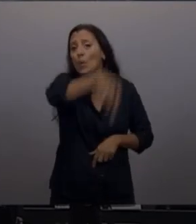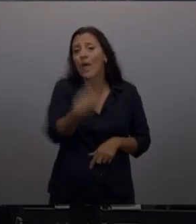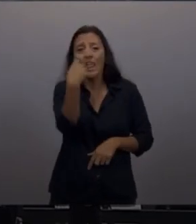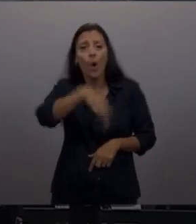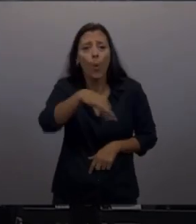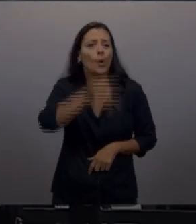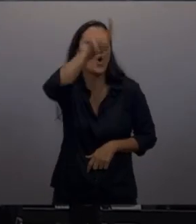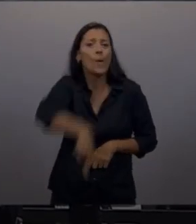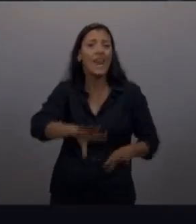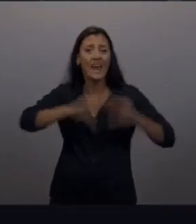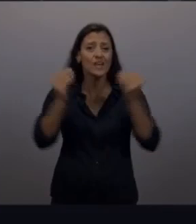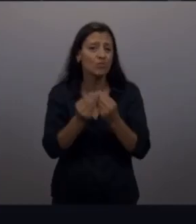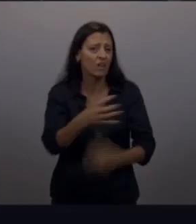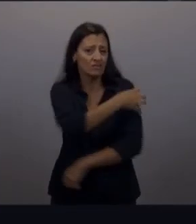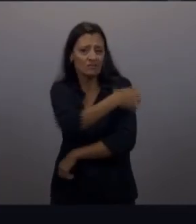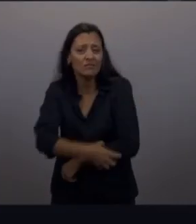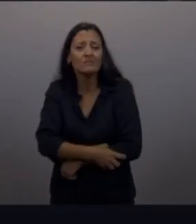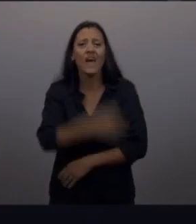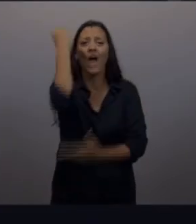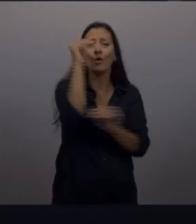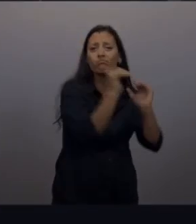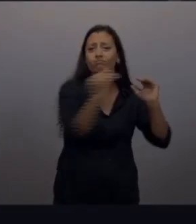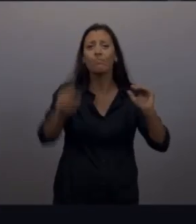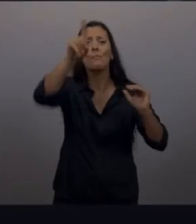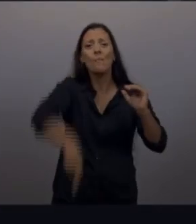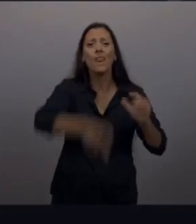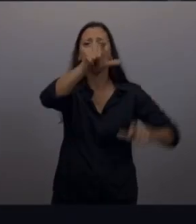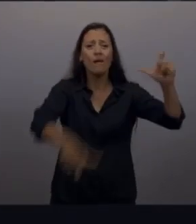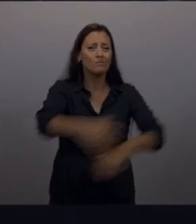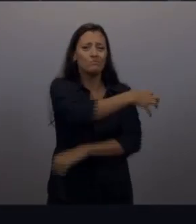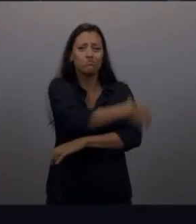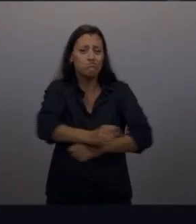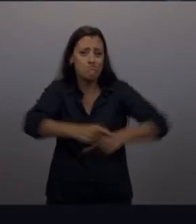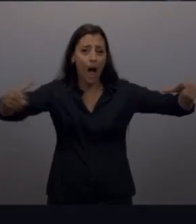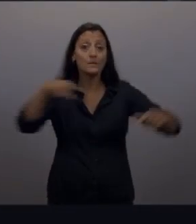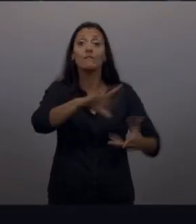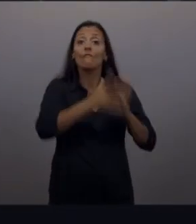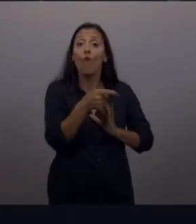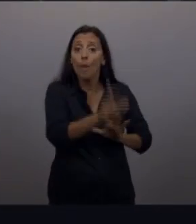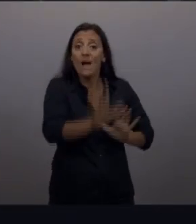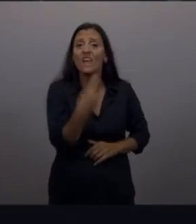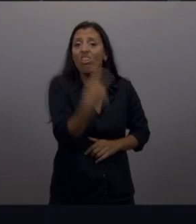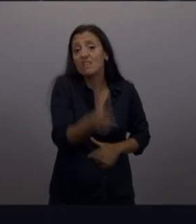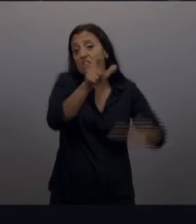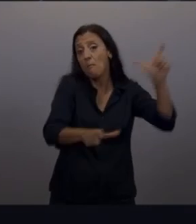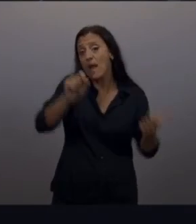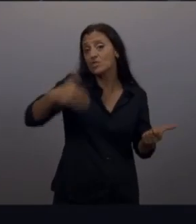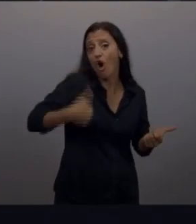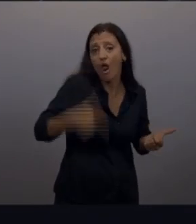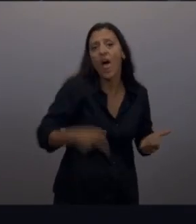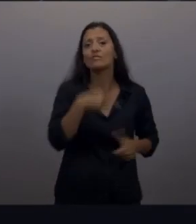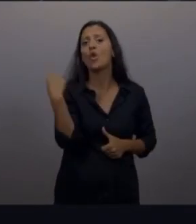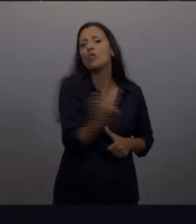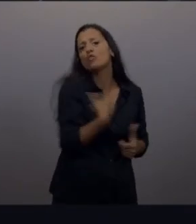es pobreza, estancamiento y miseria. Un modelo que considera que los ciudadanos estamos para